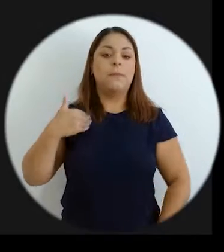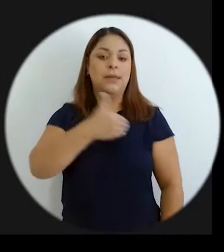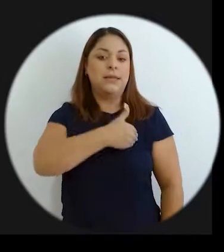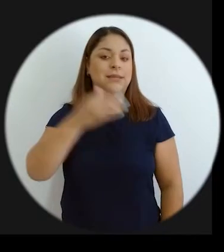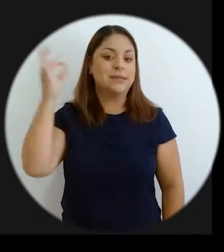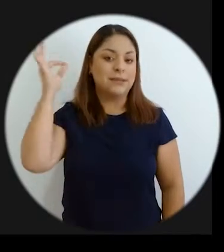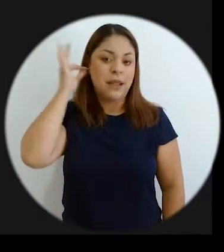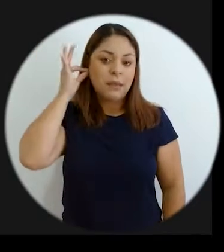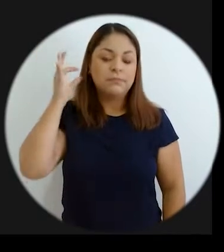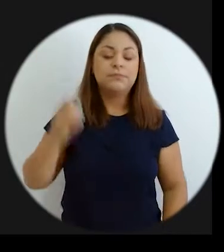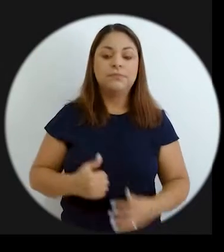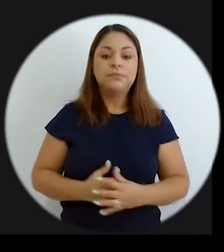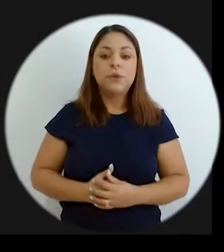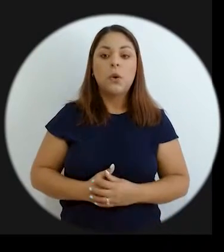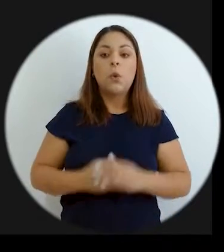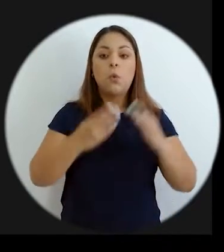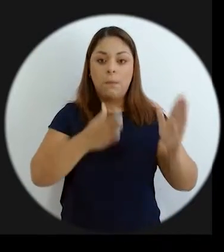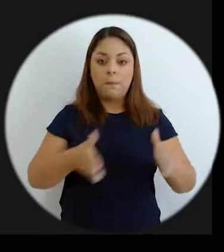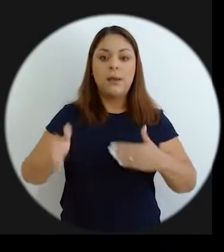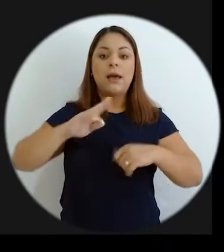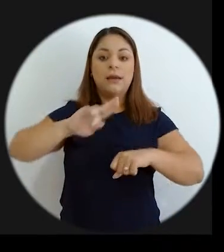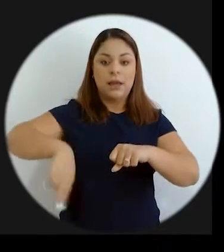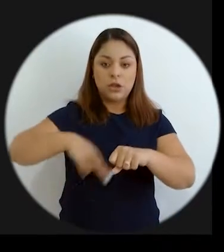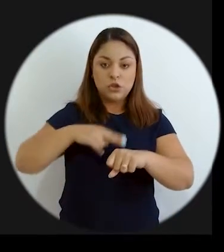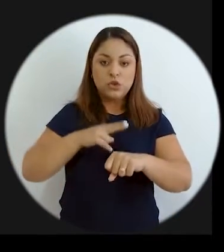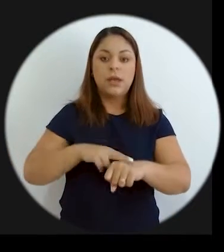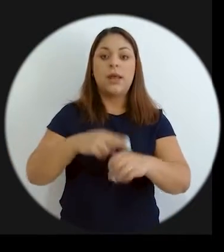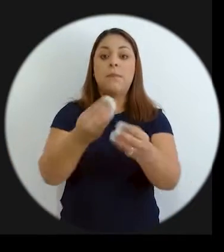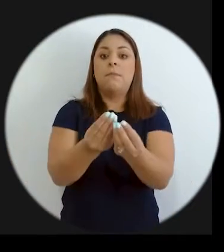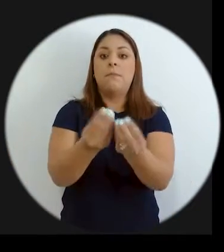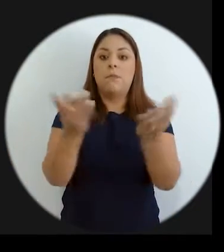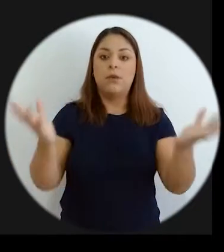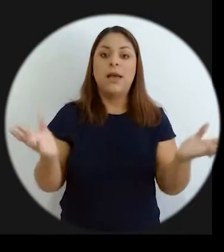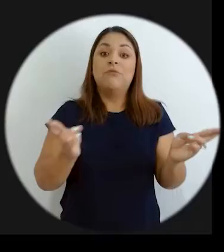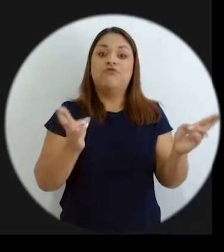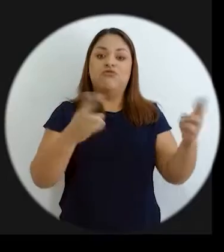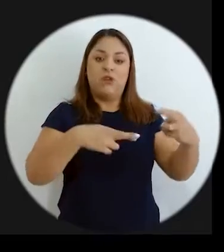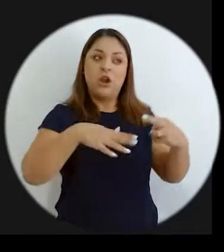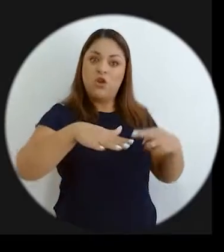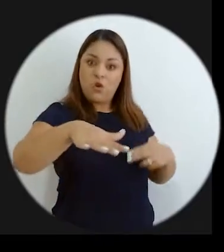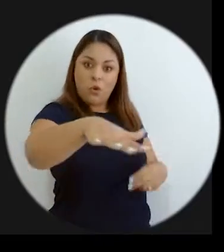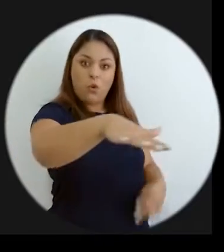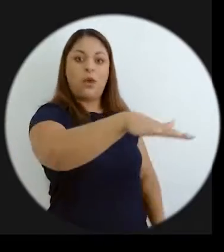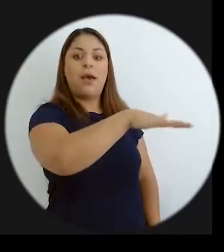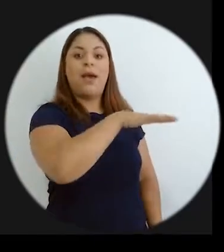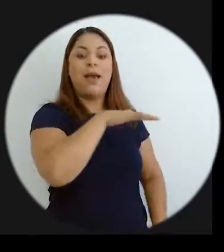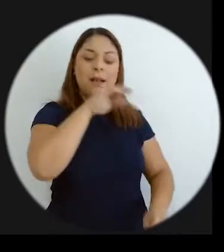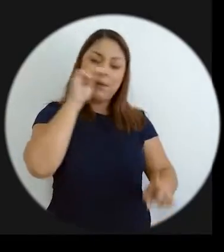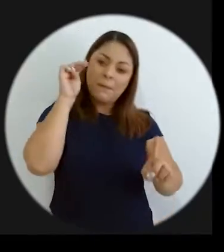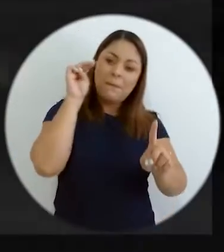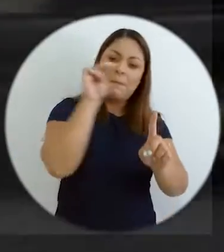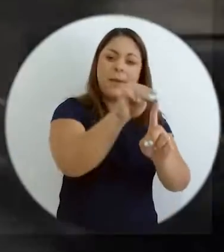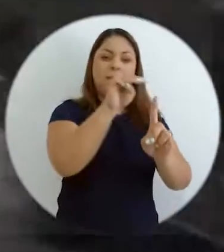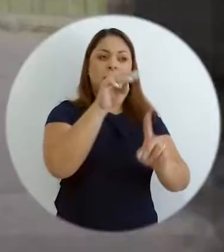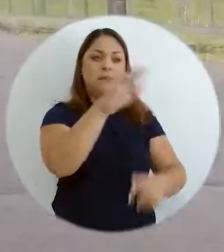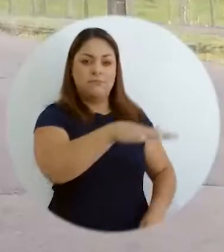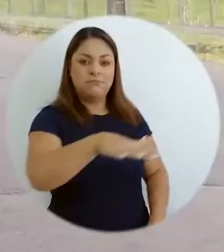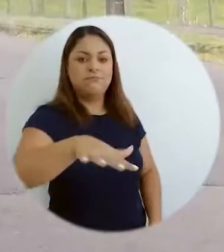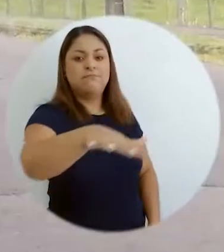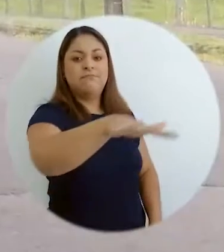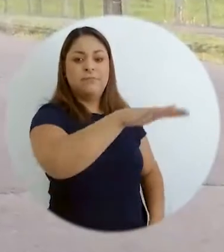ejercicio como ministro. Un Plan Nacional de Desarrollo y de Inversión Pública regionalizado, con metas regionalizadas